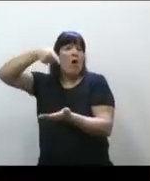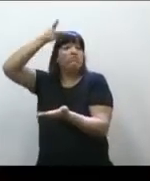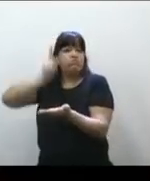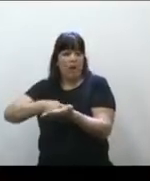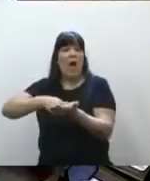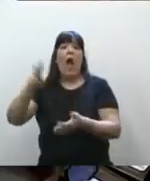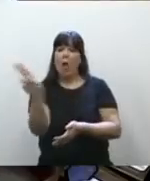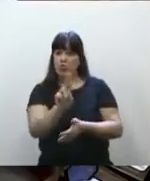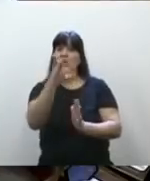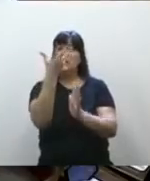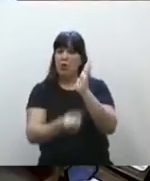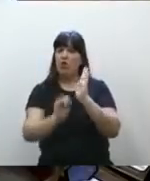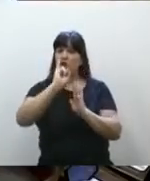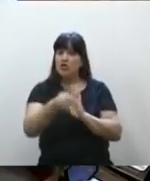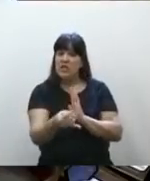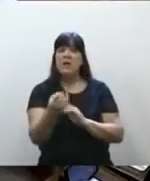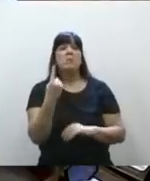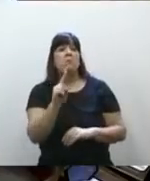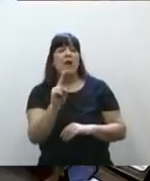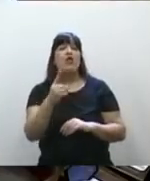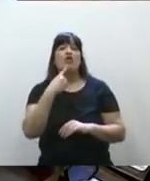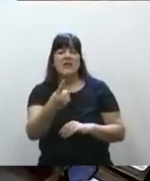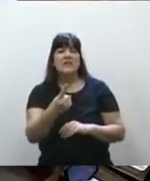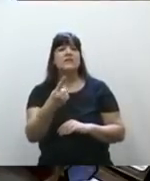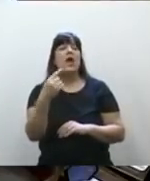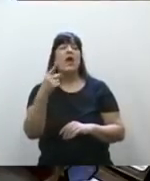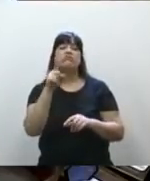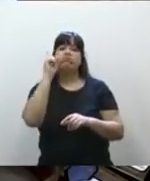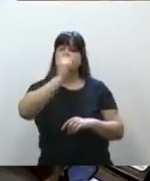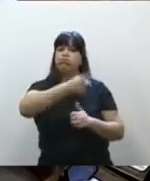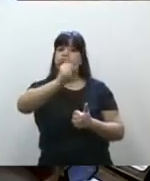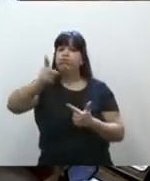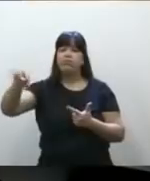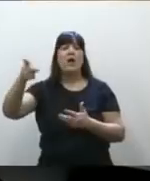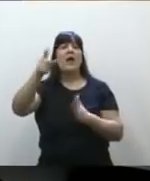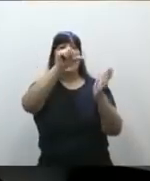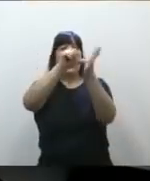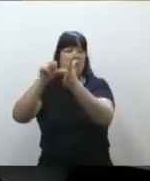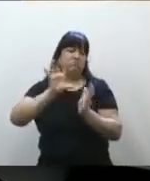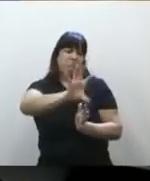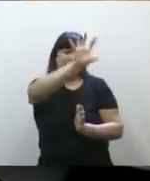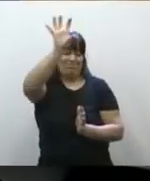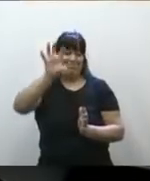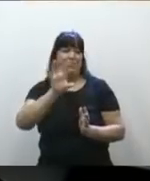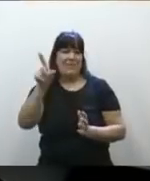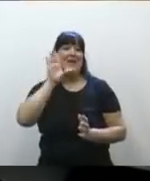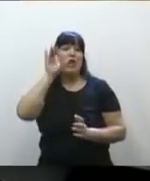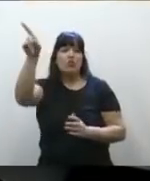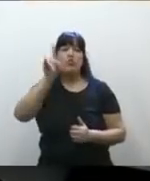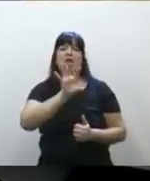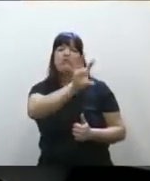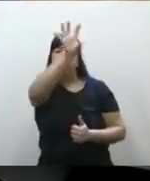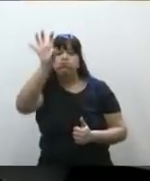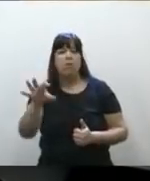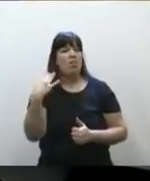autoriza el aborto, pero instruye a cada uno de los estados que han hecho luego en los Estados Unidos, cada